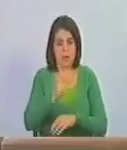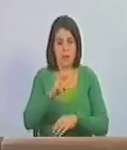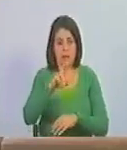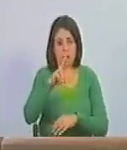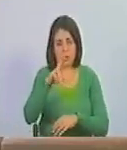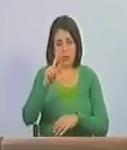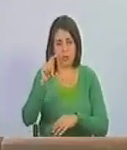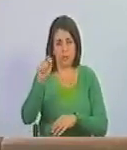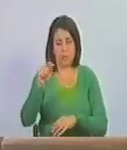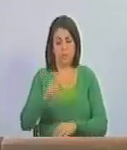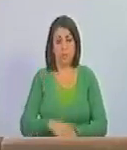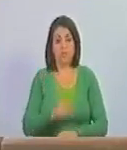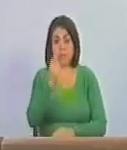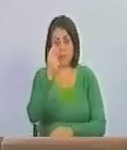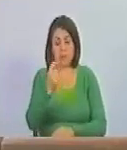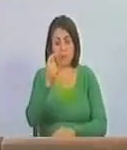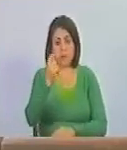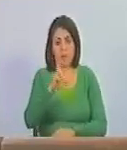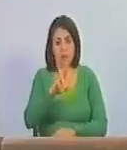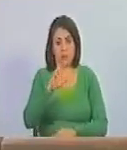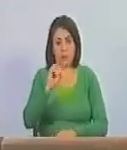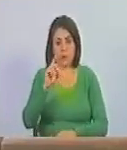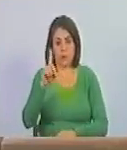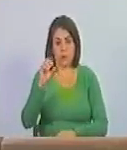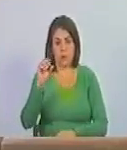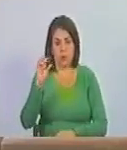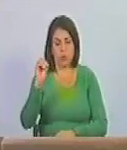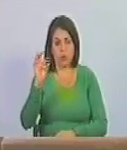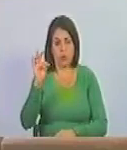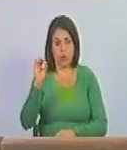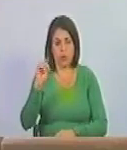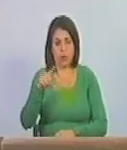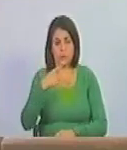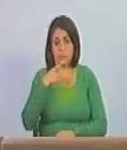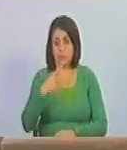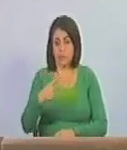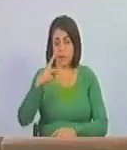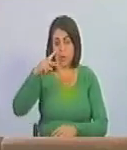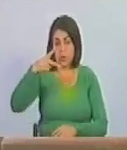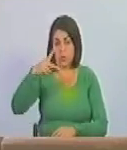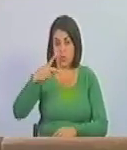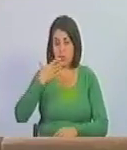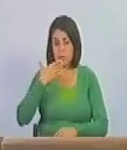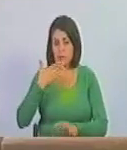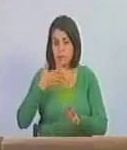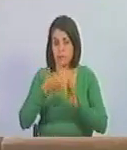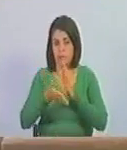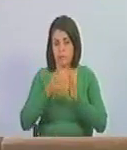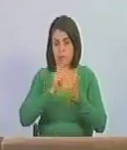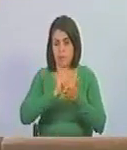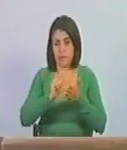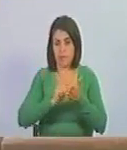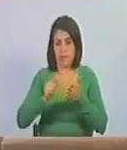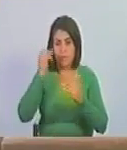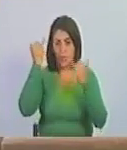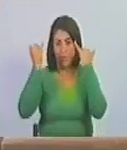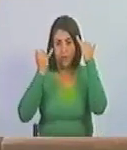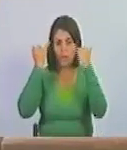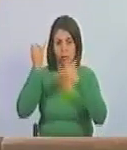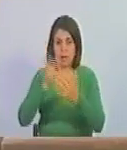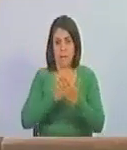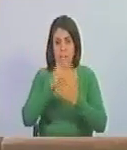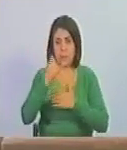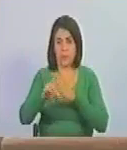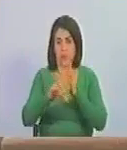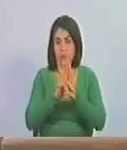Coromoto Chacón y los diputados Rodolfo Crespo y Wills Rangel, mediante la cual remiten por iniciativa parlamentaria el